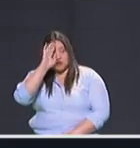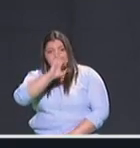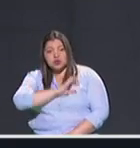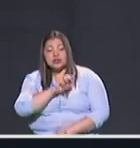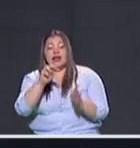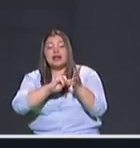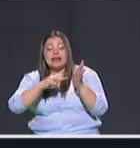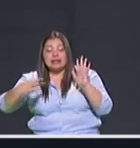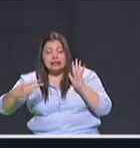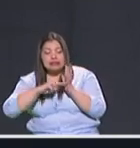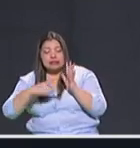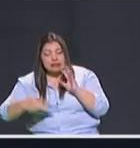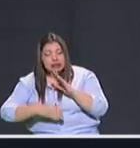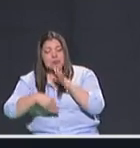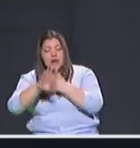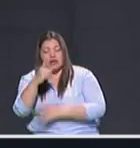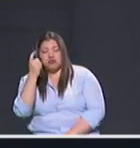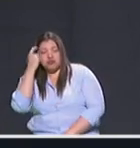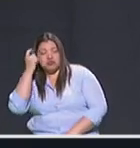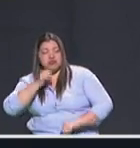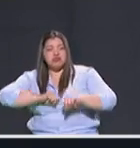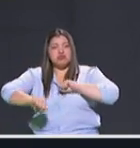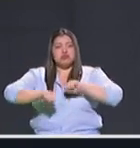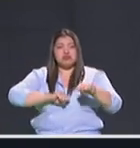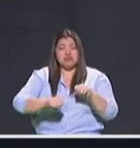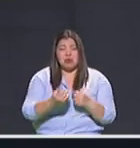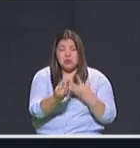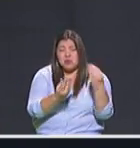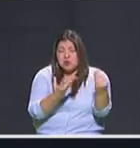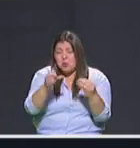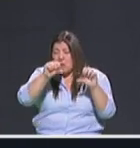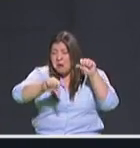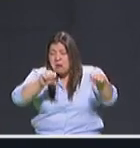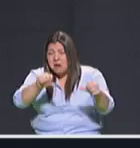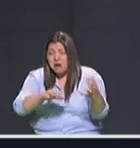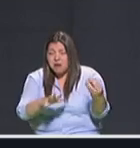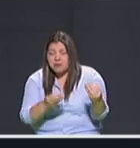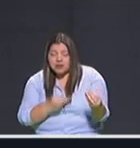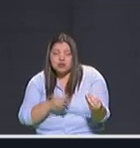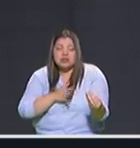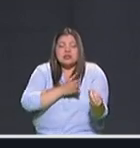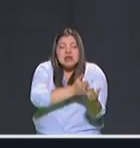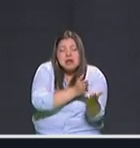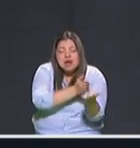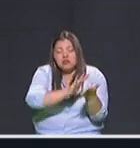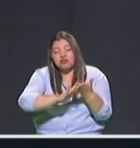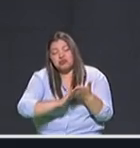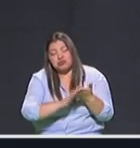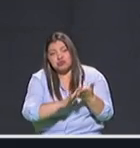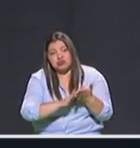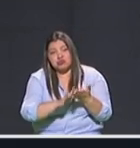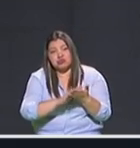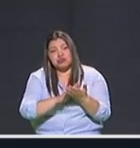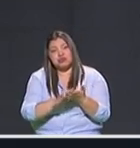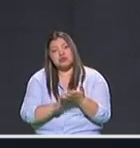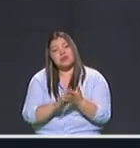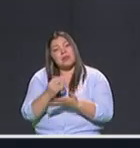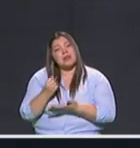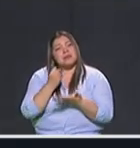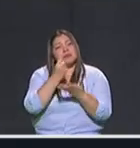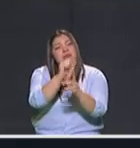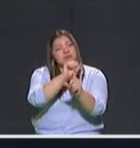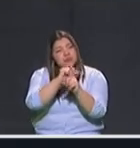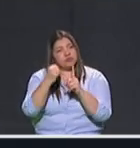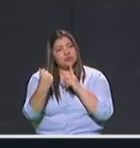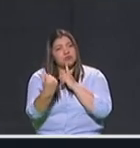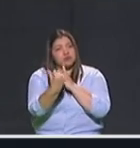inteligencia para que le quitemos los recursos a los criminales. Y el segundo término, una inversión social con innovación. Una inversión social